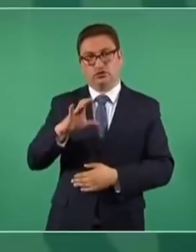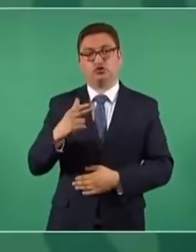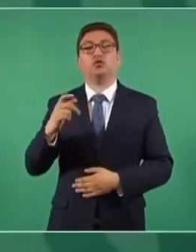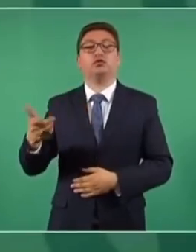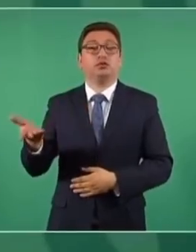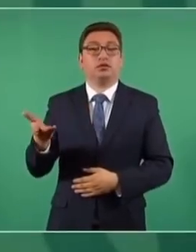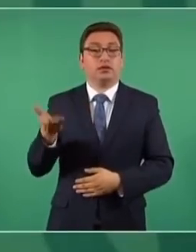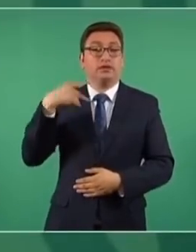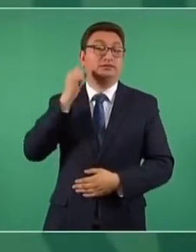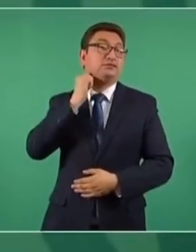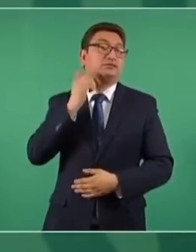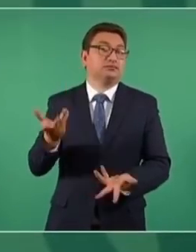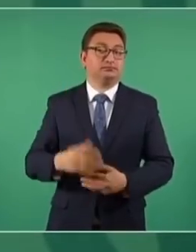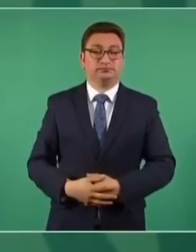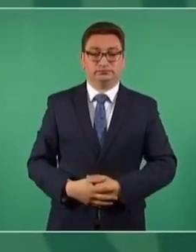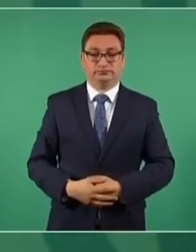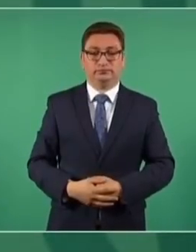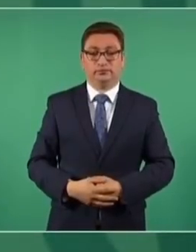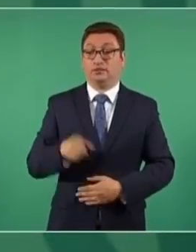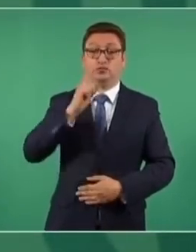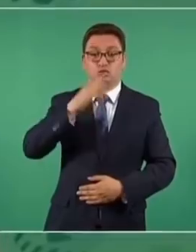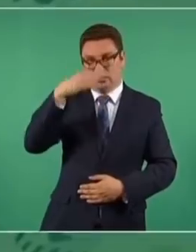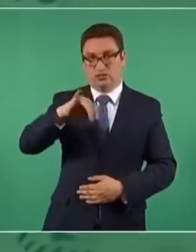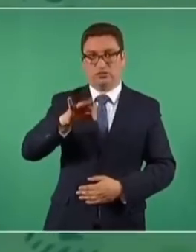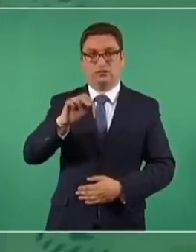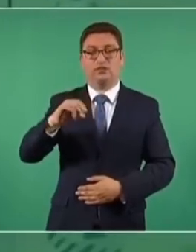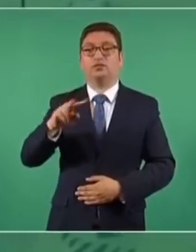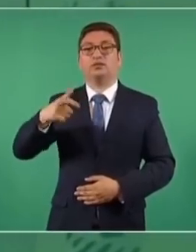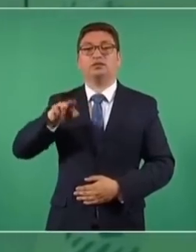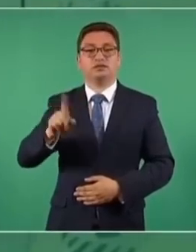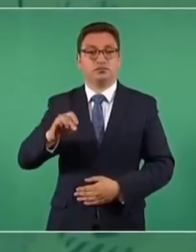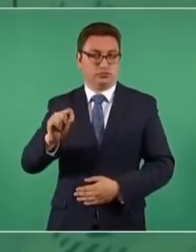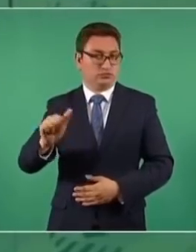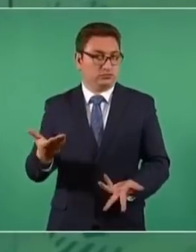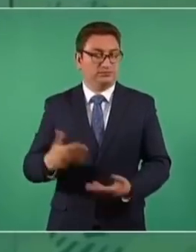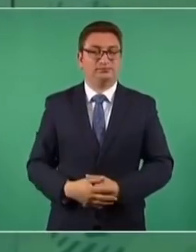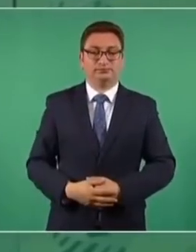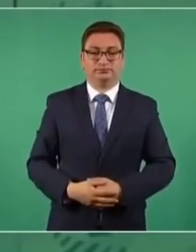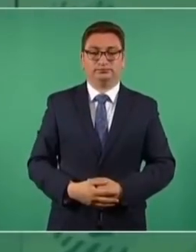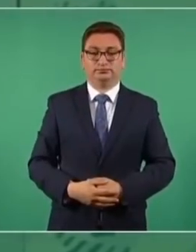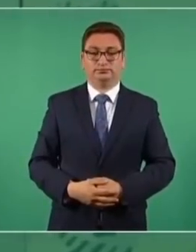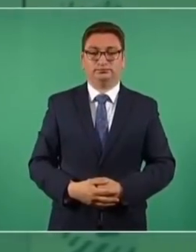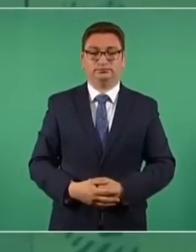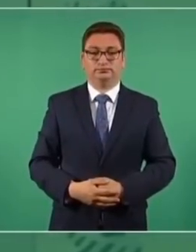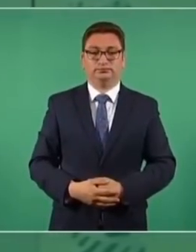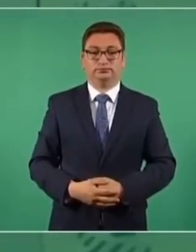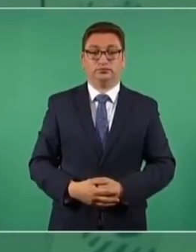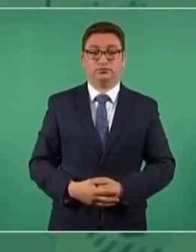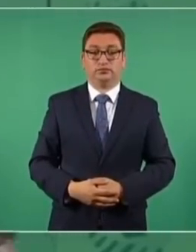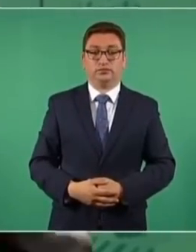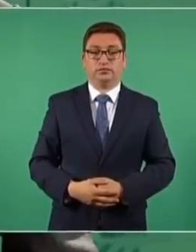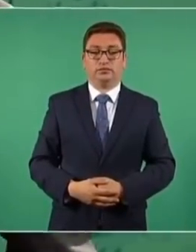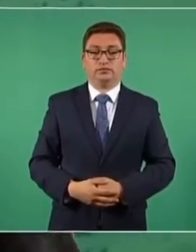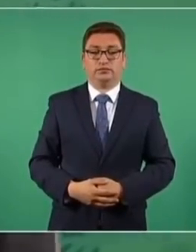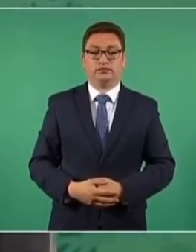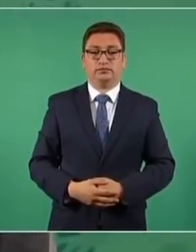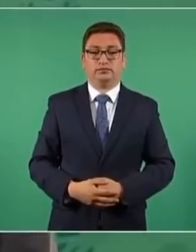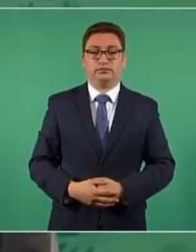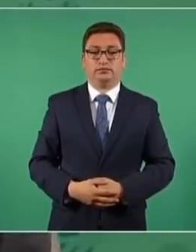fíjense, en el cenazo, la señora Josefina Vázquez Monta, oponiéndose